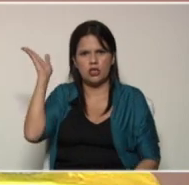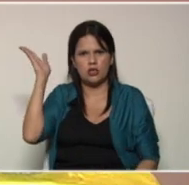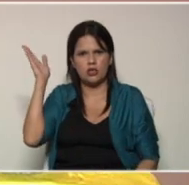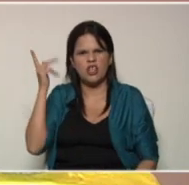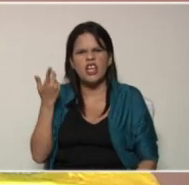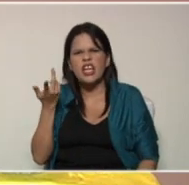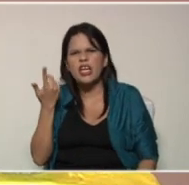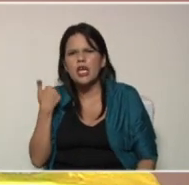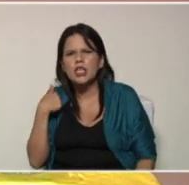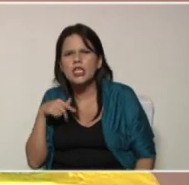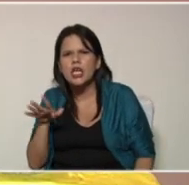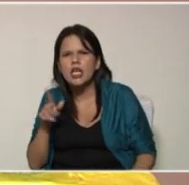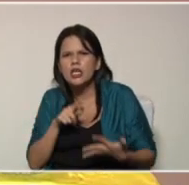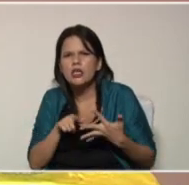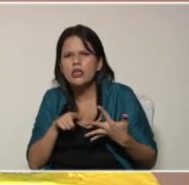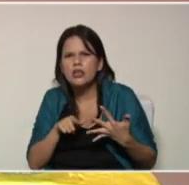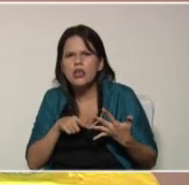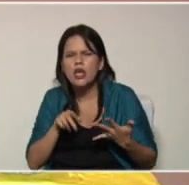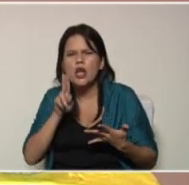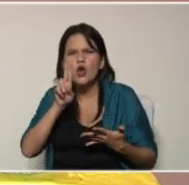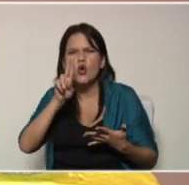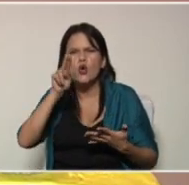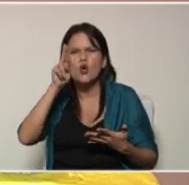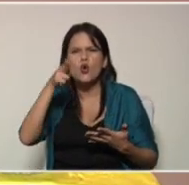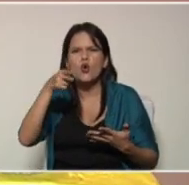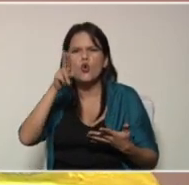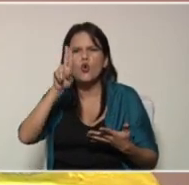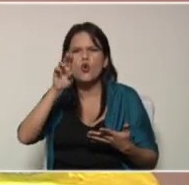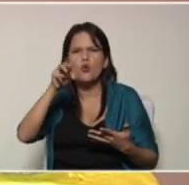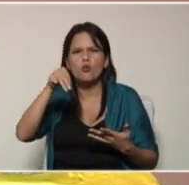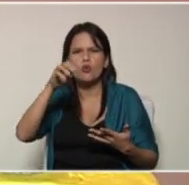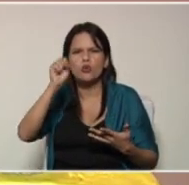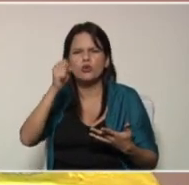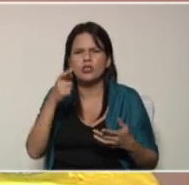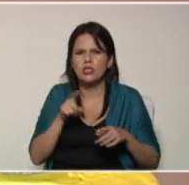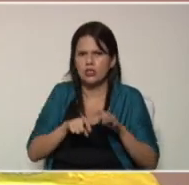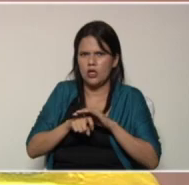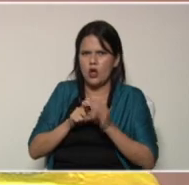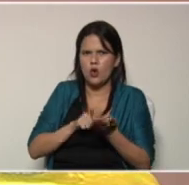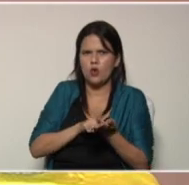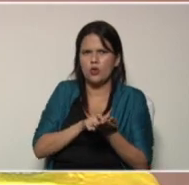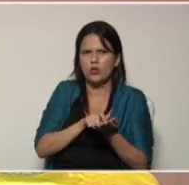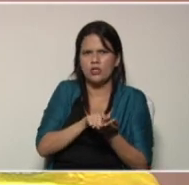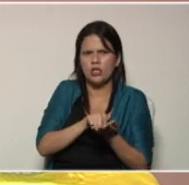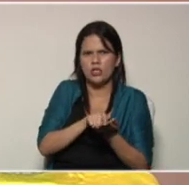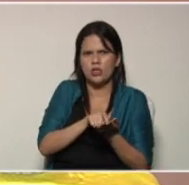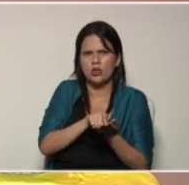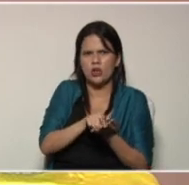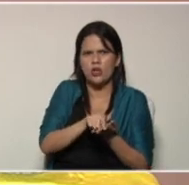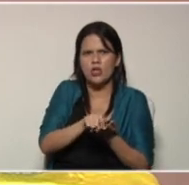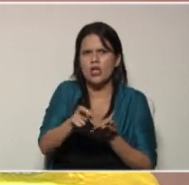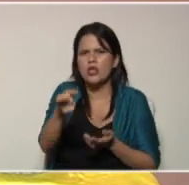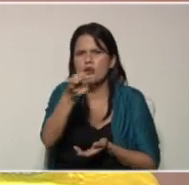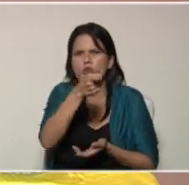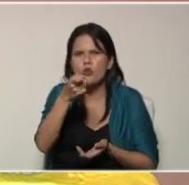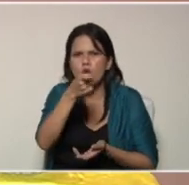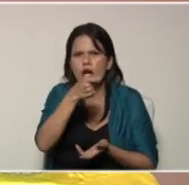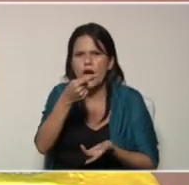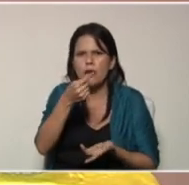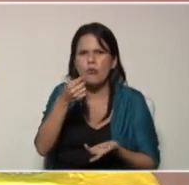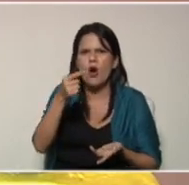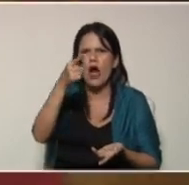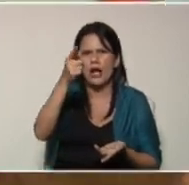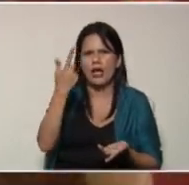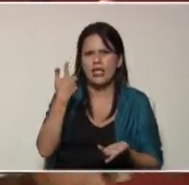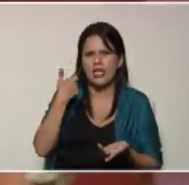ajá preguntémonos desde casa lombrices californianas correcto y buscamos aquellas fichas que